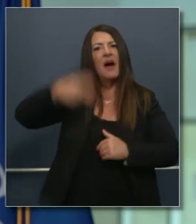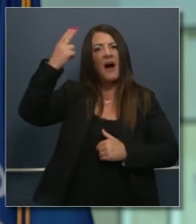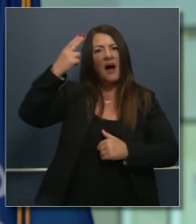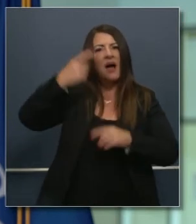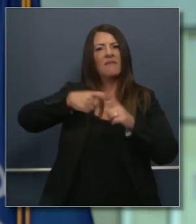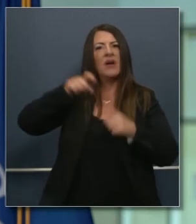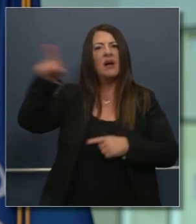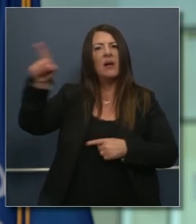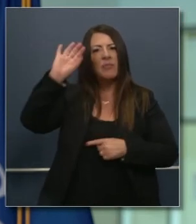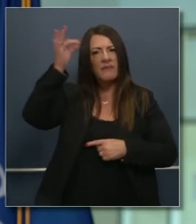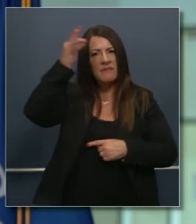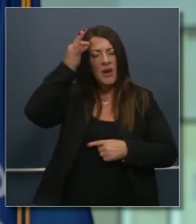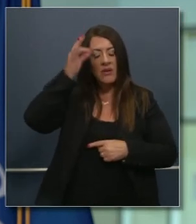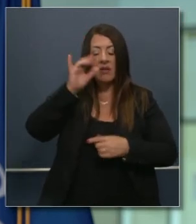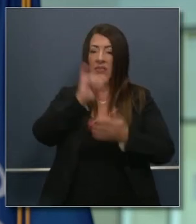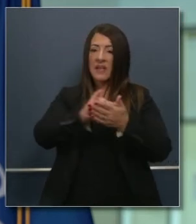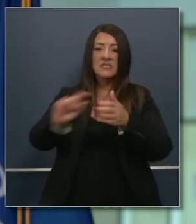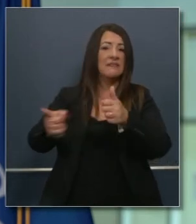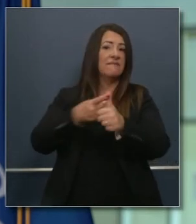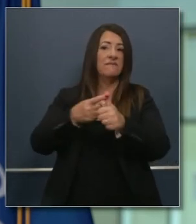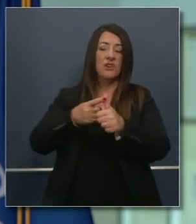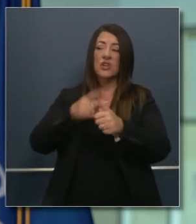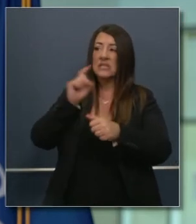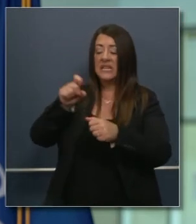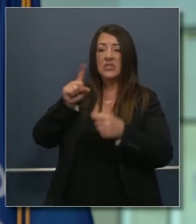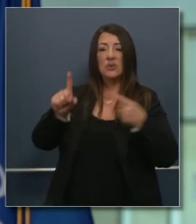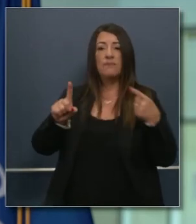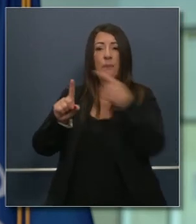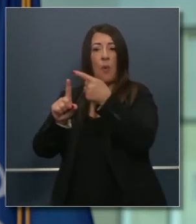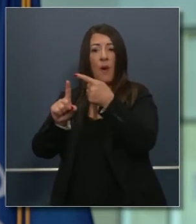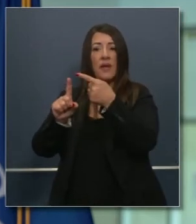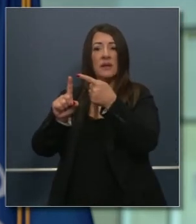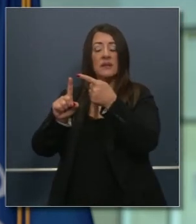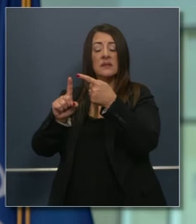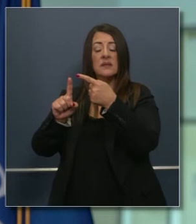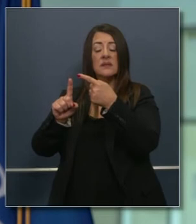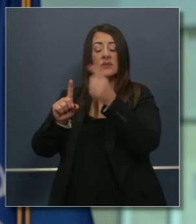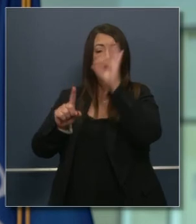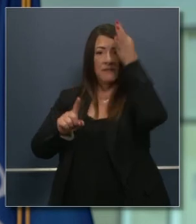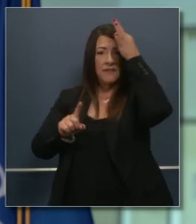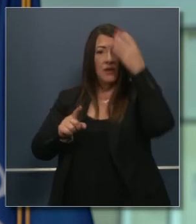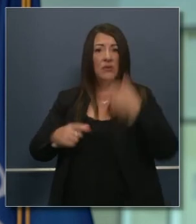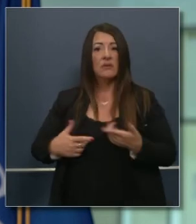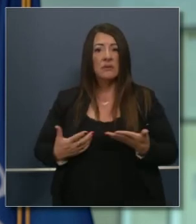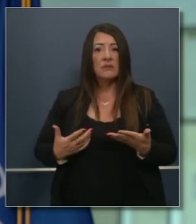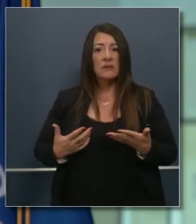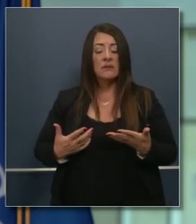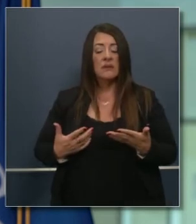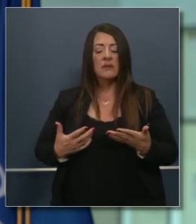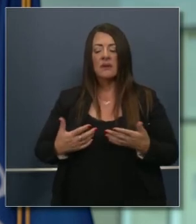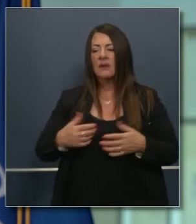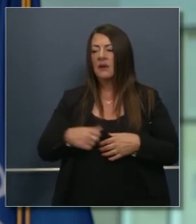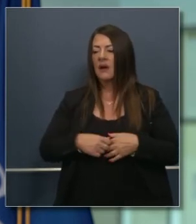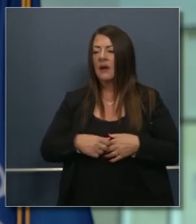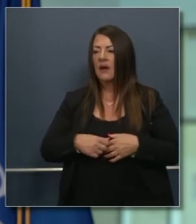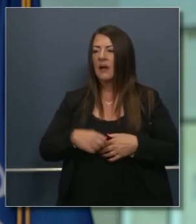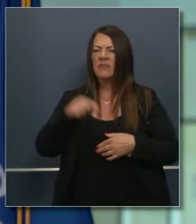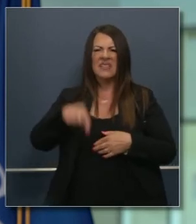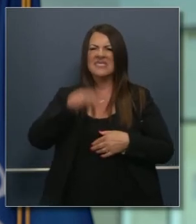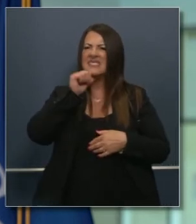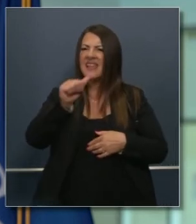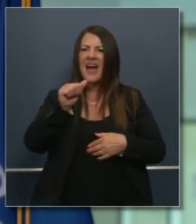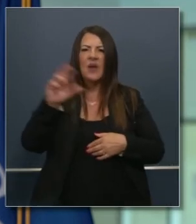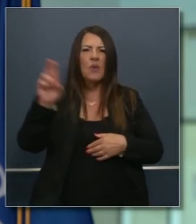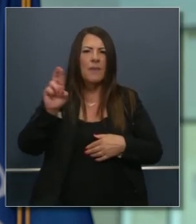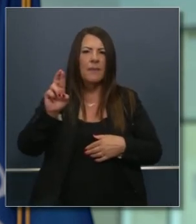y eso primero tiene que ser resuelto no soy el único que lo ha mencionado y definitivamente ni siquiera es un